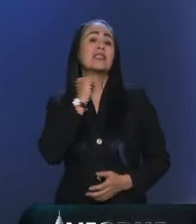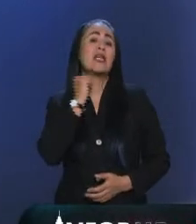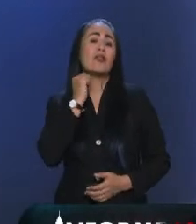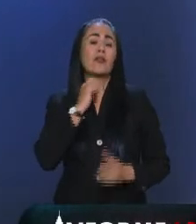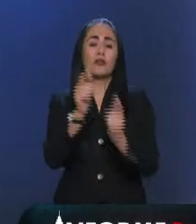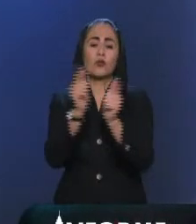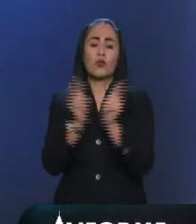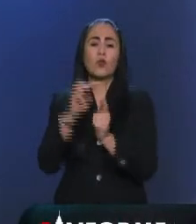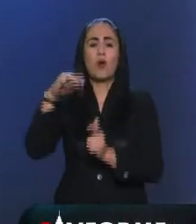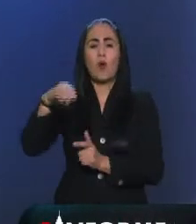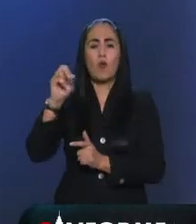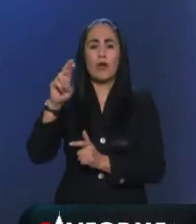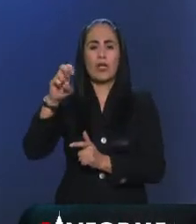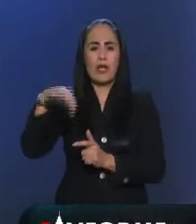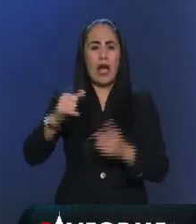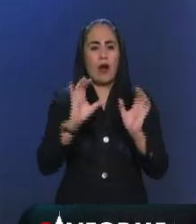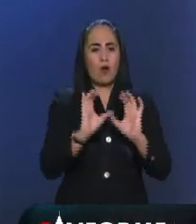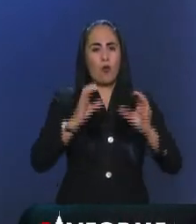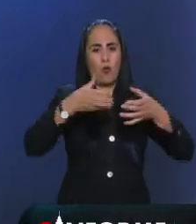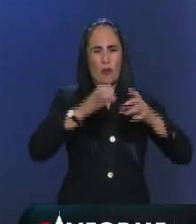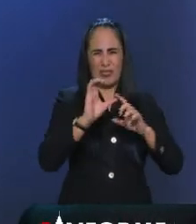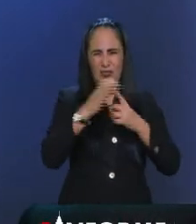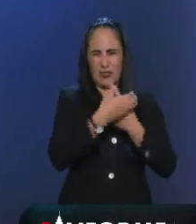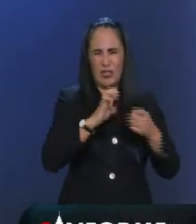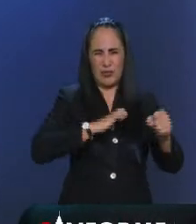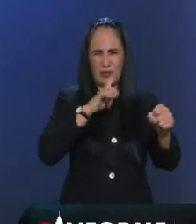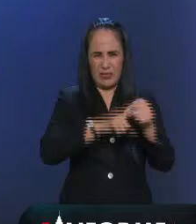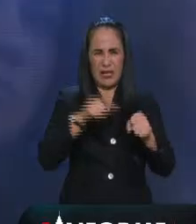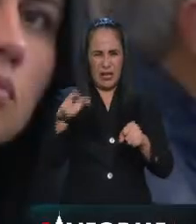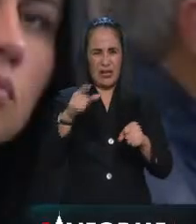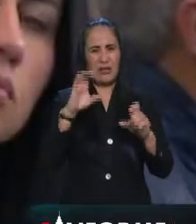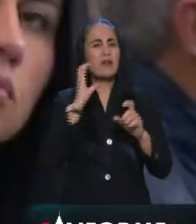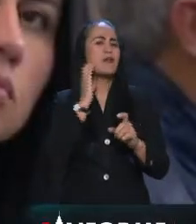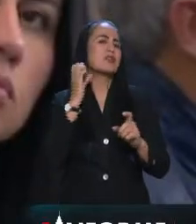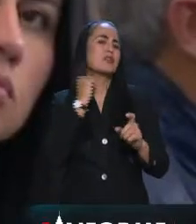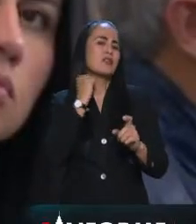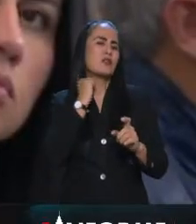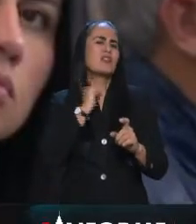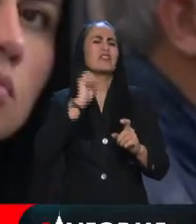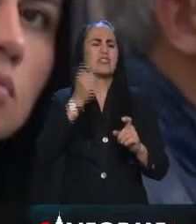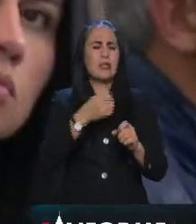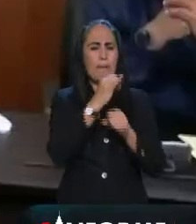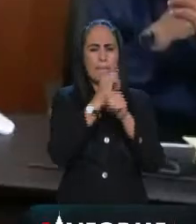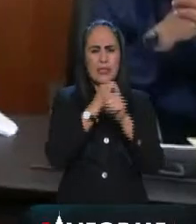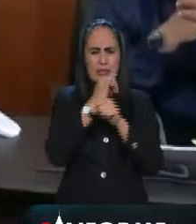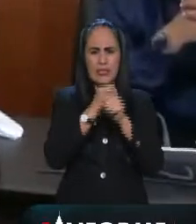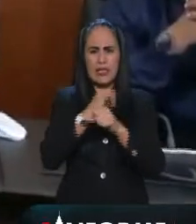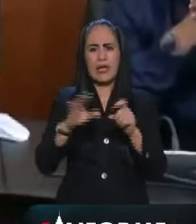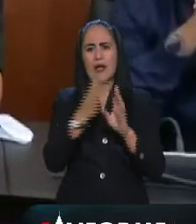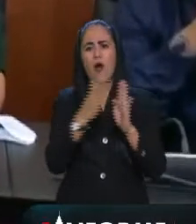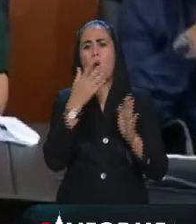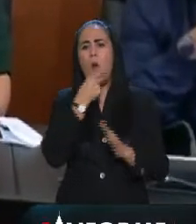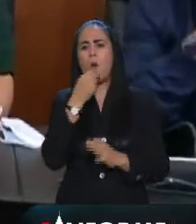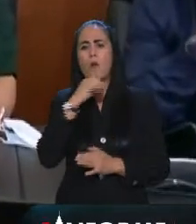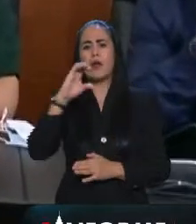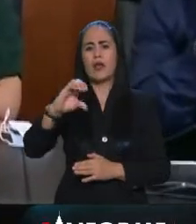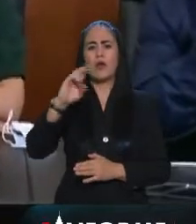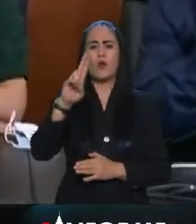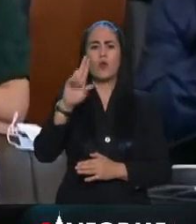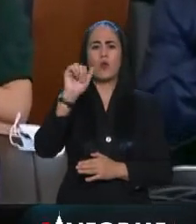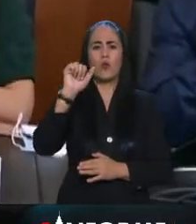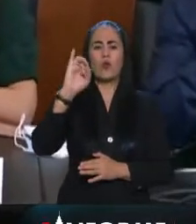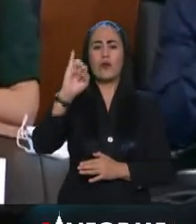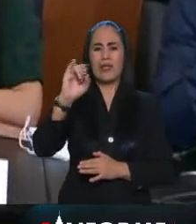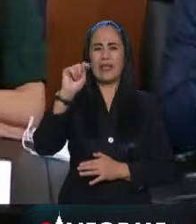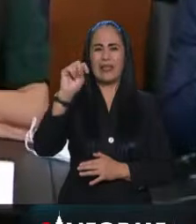rechazaron la creación de una comisión especial del Senado para investigar abusos y violaciones humanas en el gobierno de Cuitlacua García tras la detención